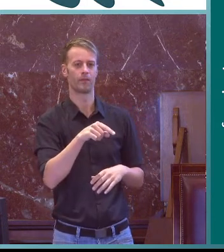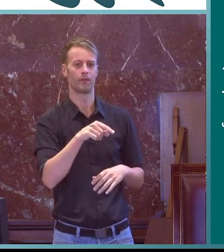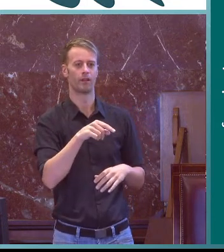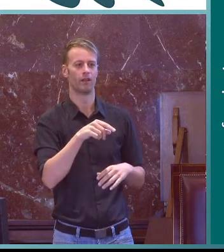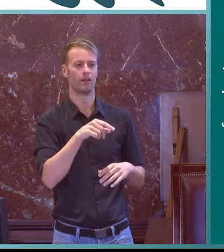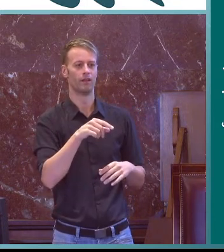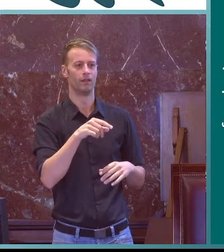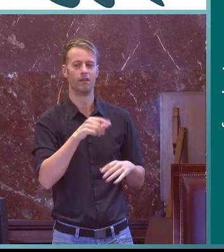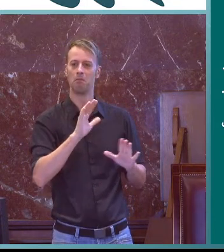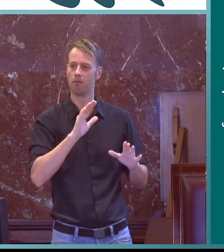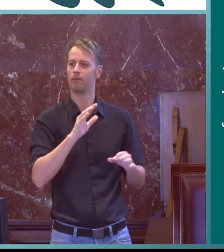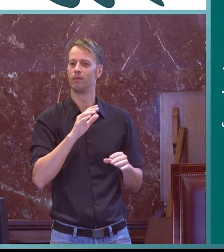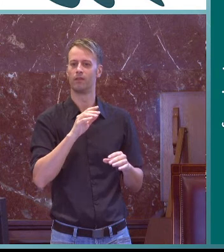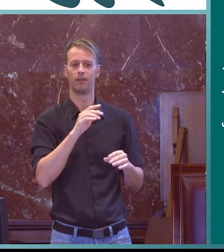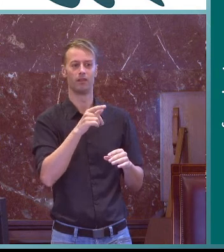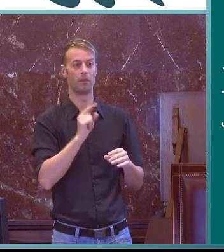no había ninguno parecido.